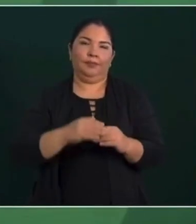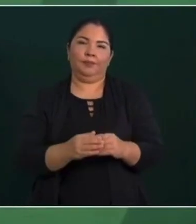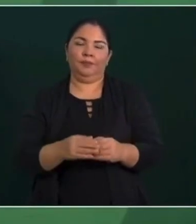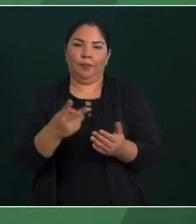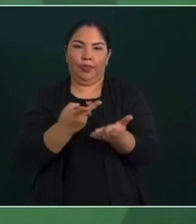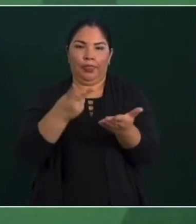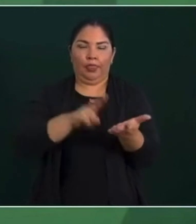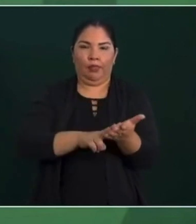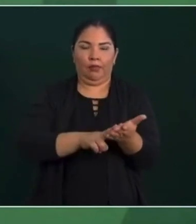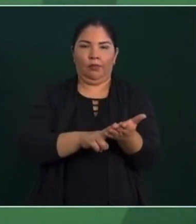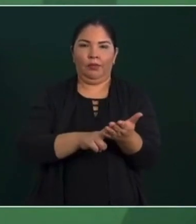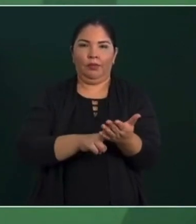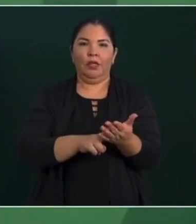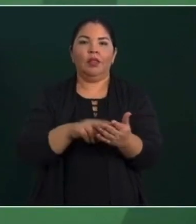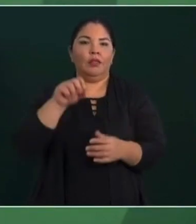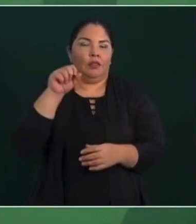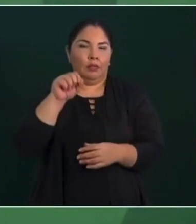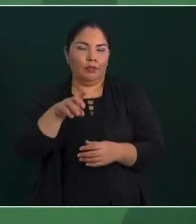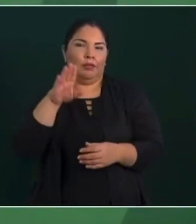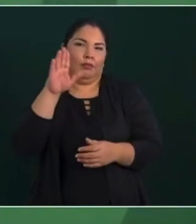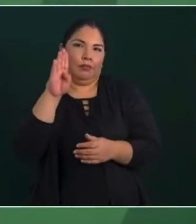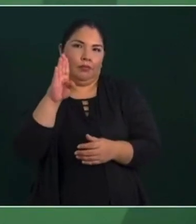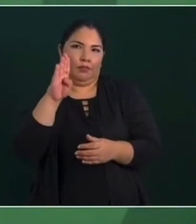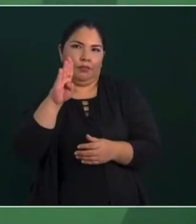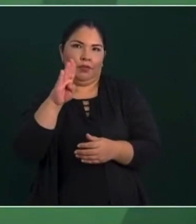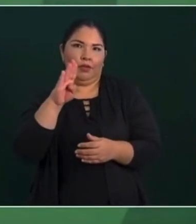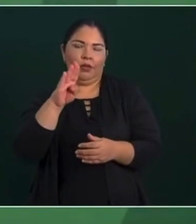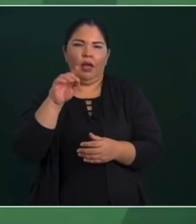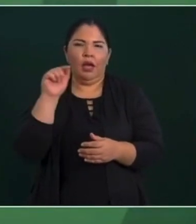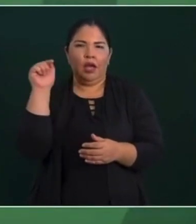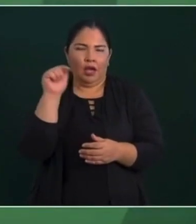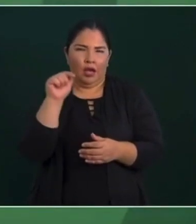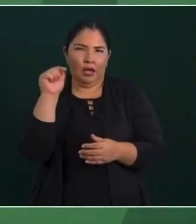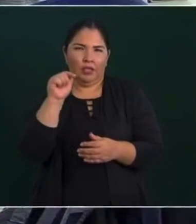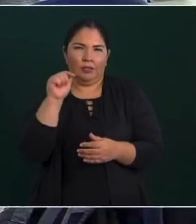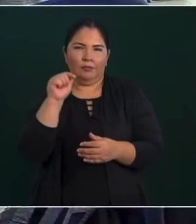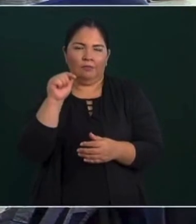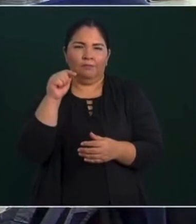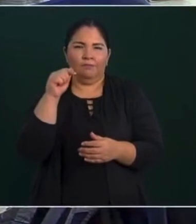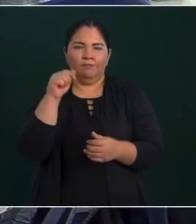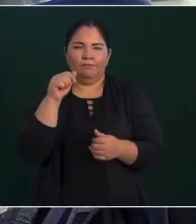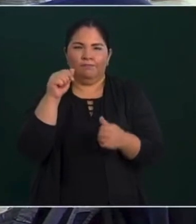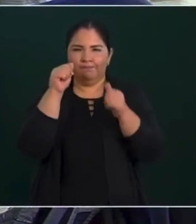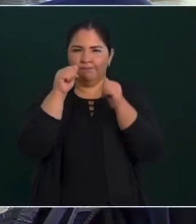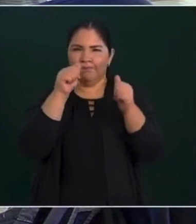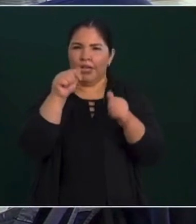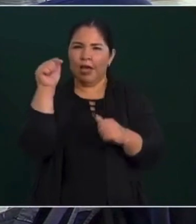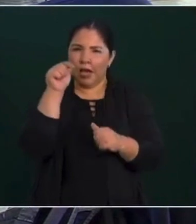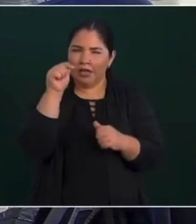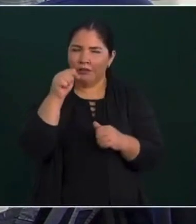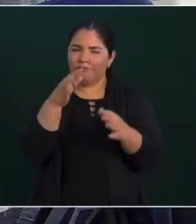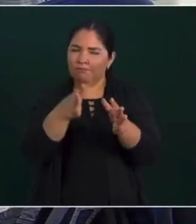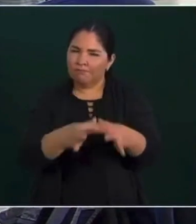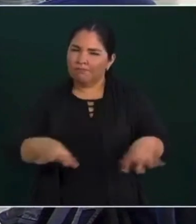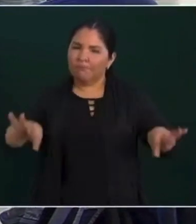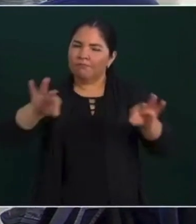También en Badiraguato, fíjense qué importante y qué humano,